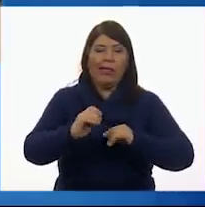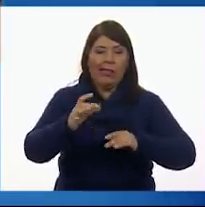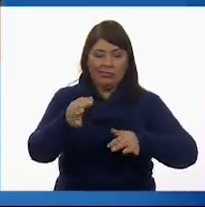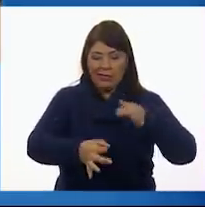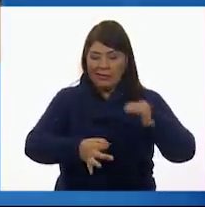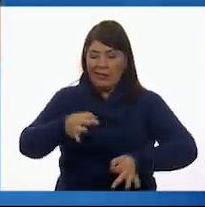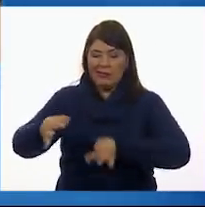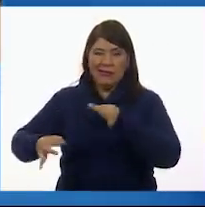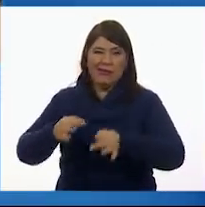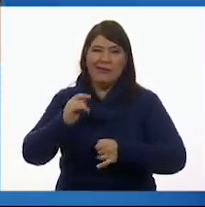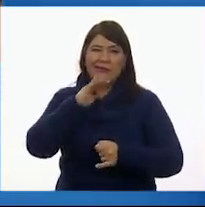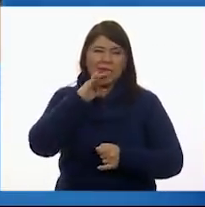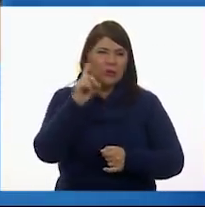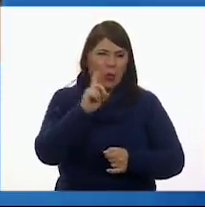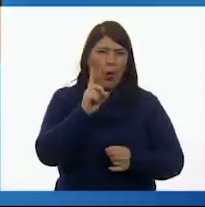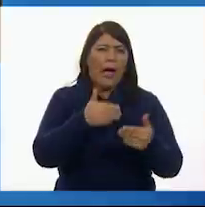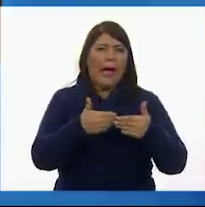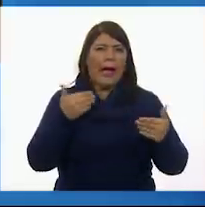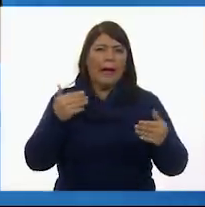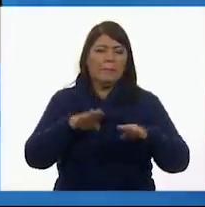manchar.